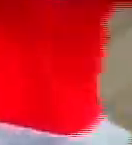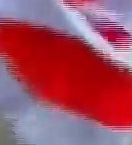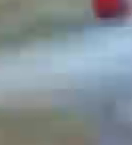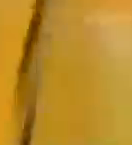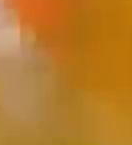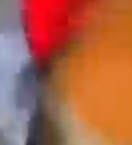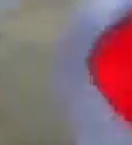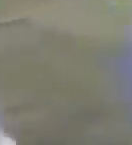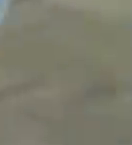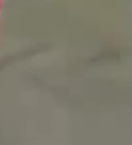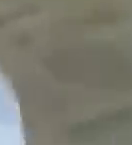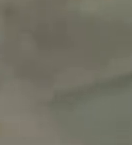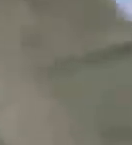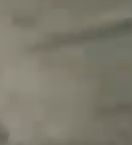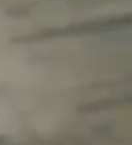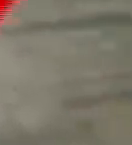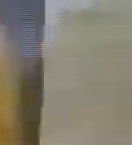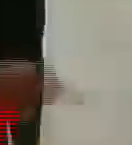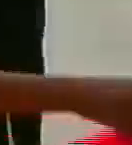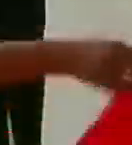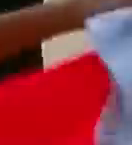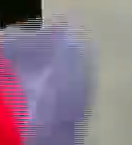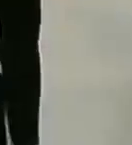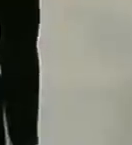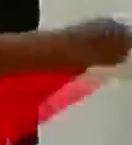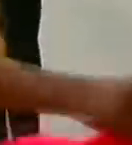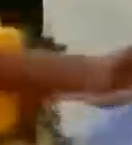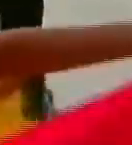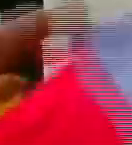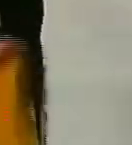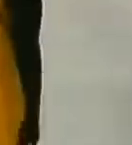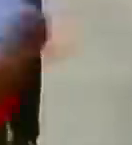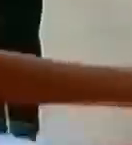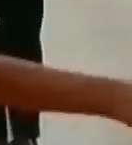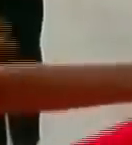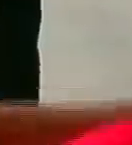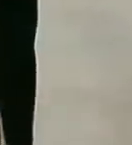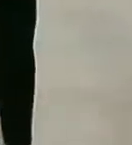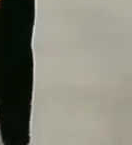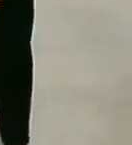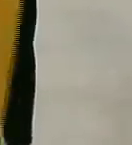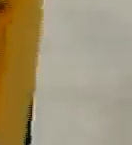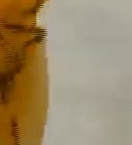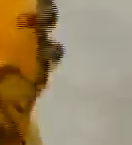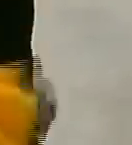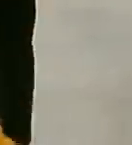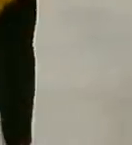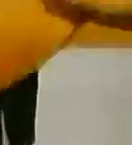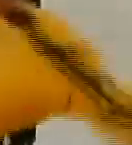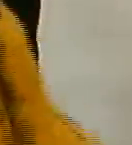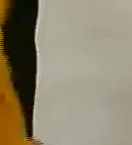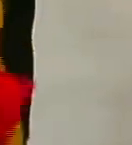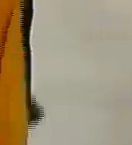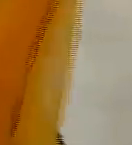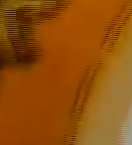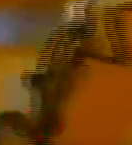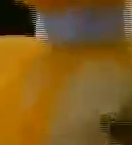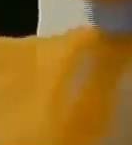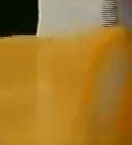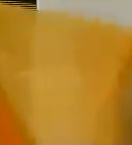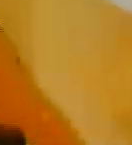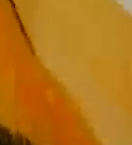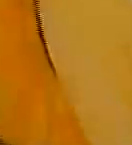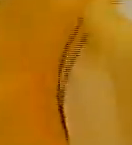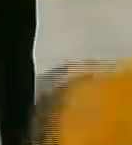como pueden ver a través de la pantalla venezolana de televisión mostramos a estas niñas que realizan